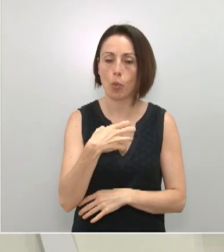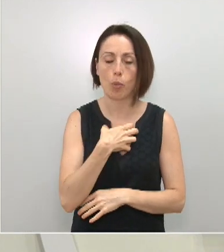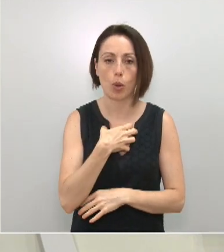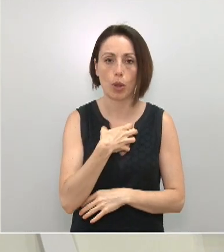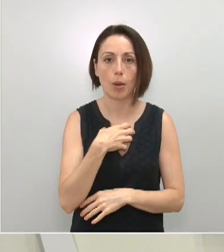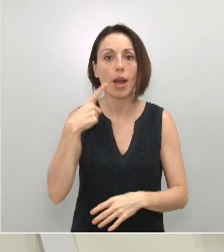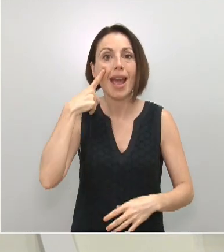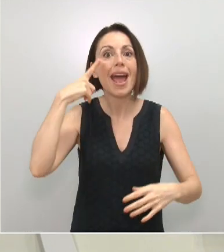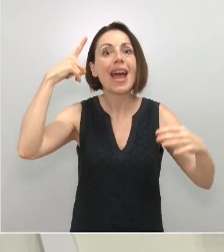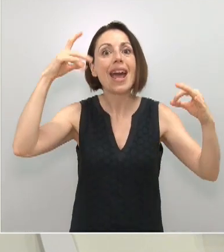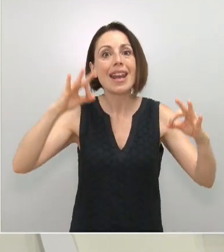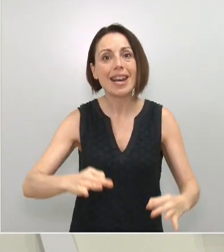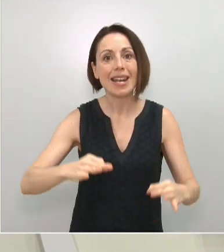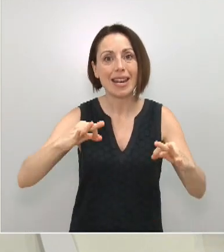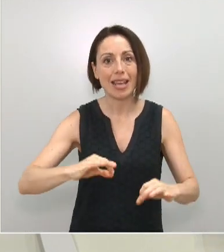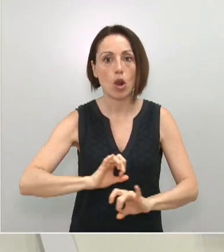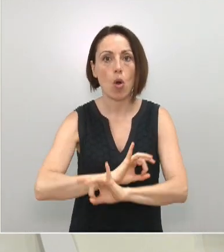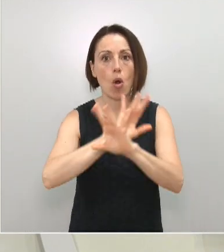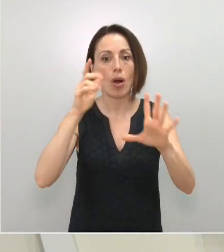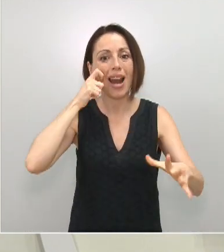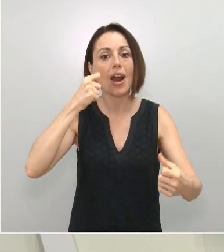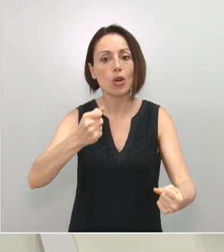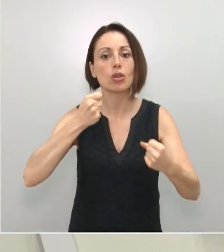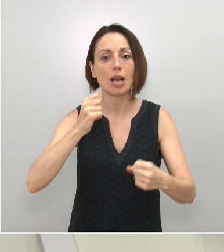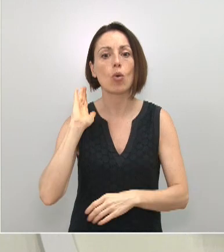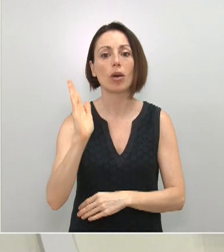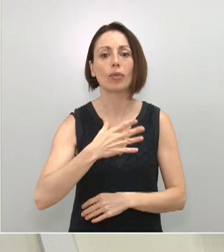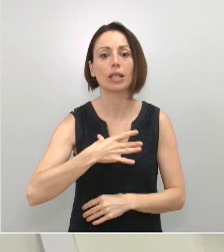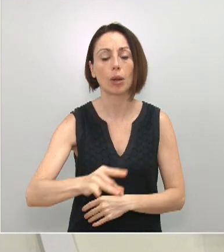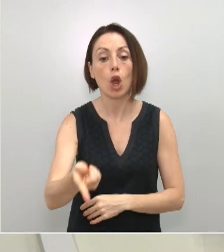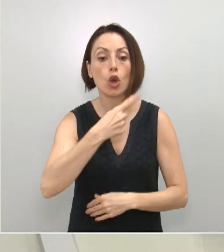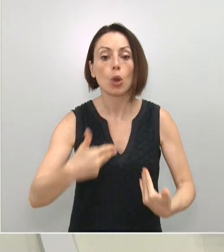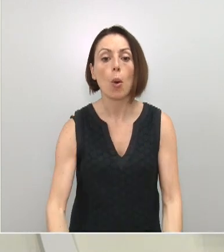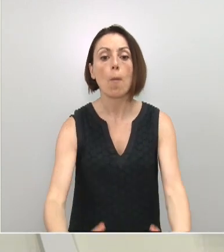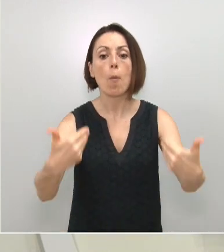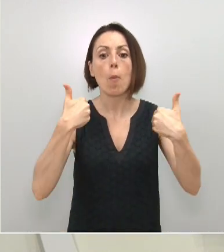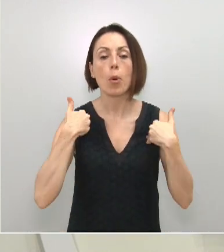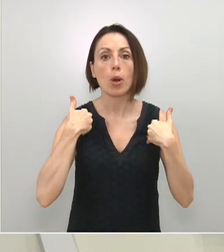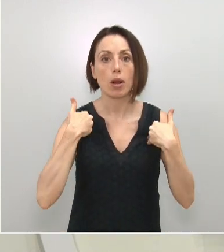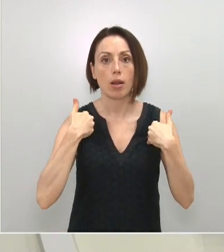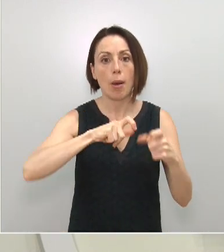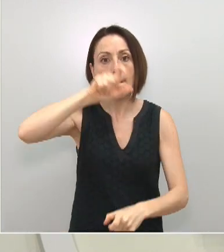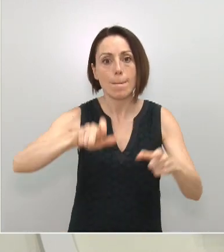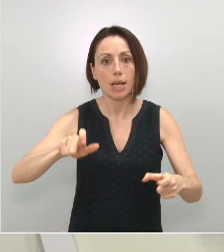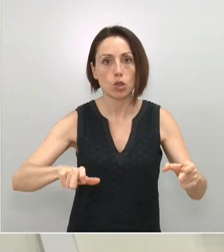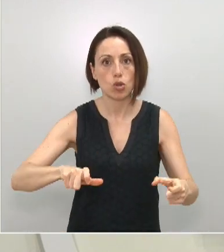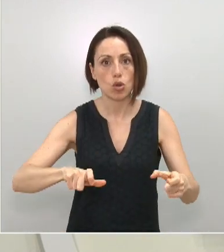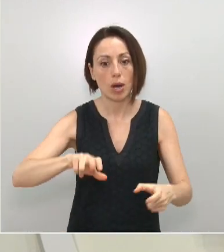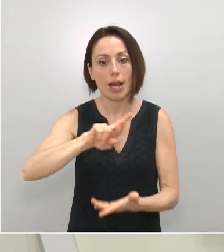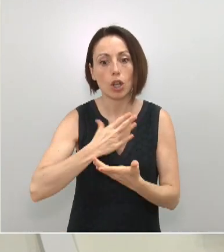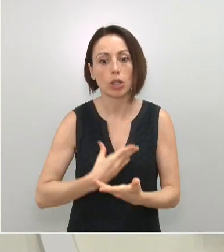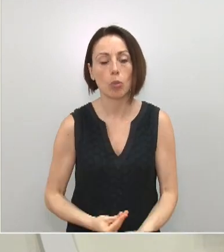un riesgo claro para la salud y tenemos la responsabilidad de proteger a cuantos viven en la región de Murcia.